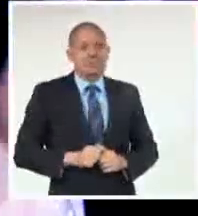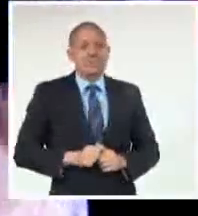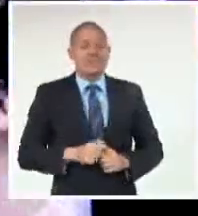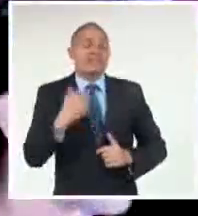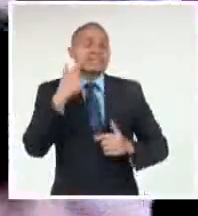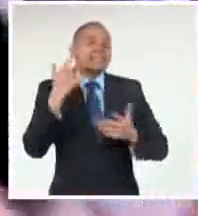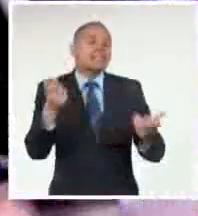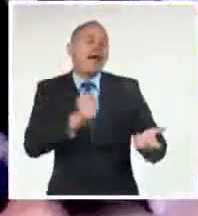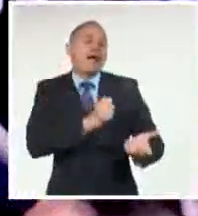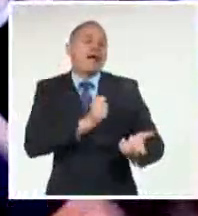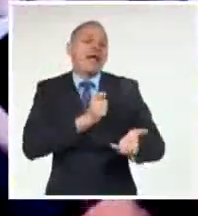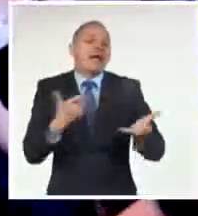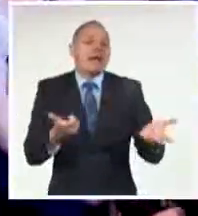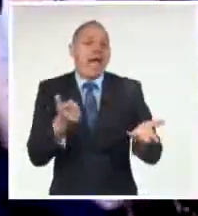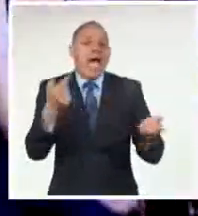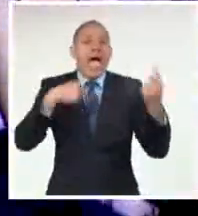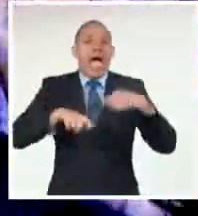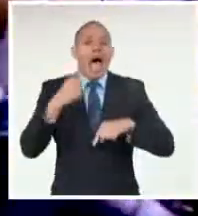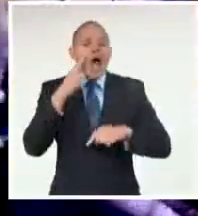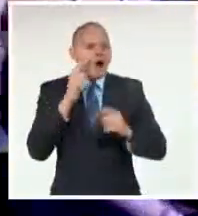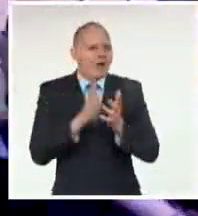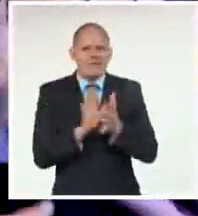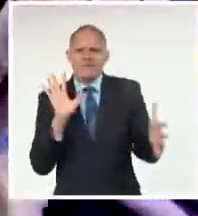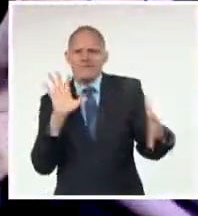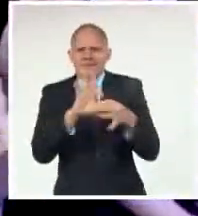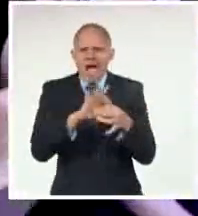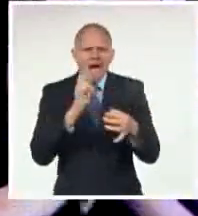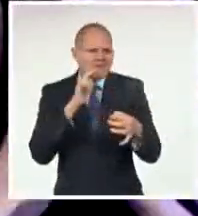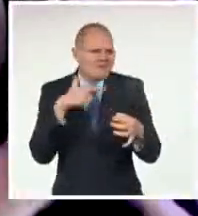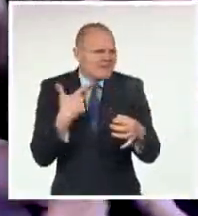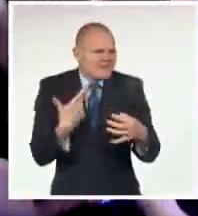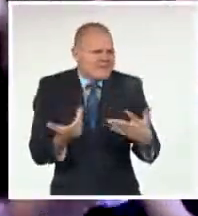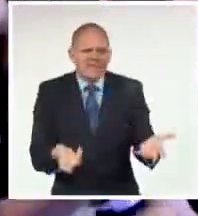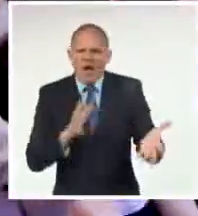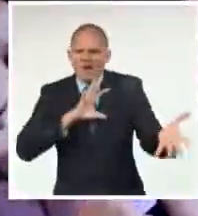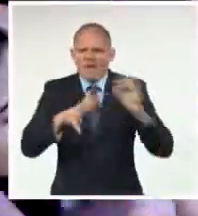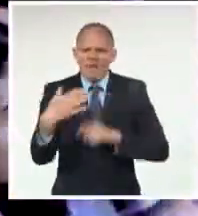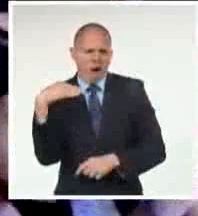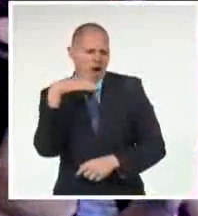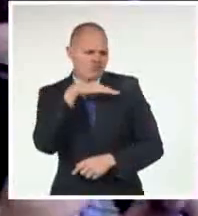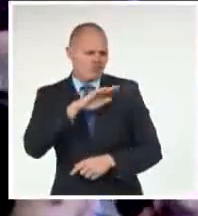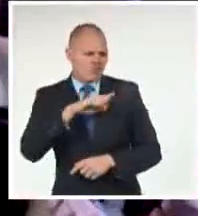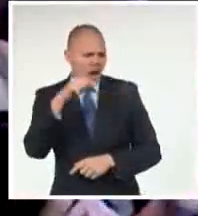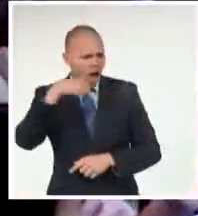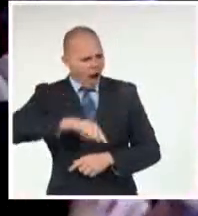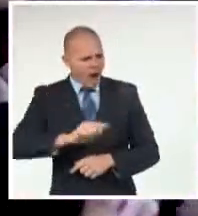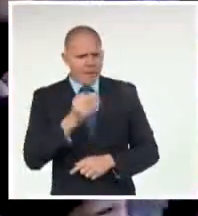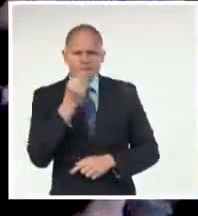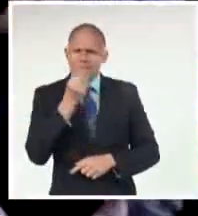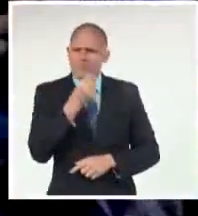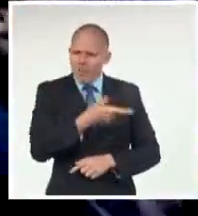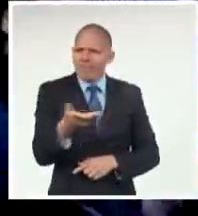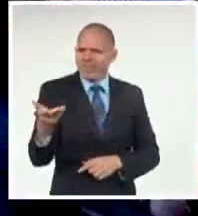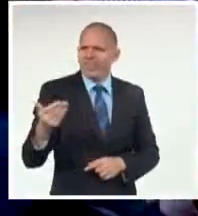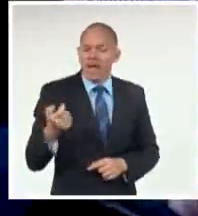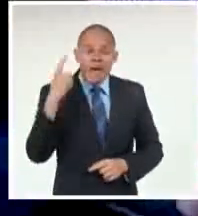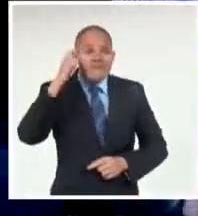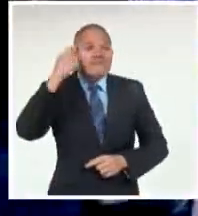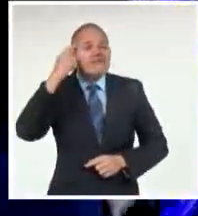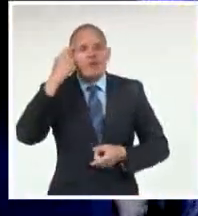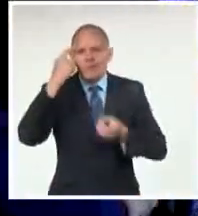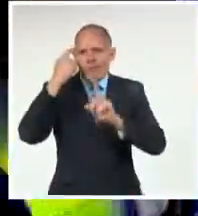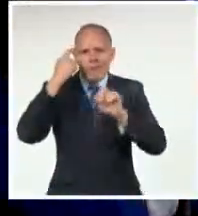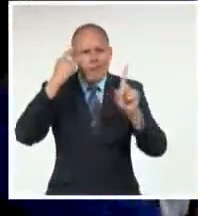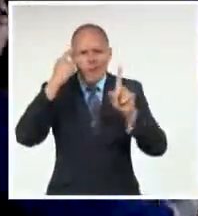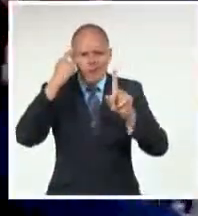Quiero encaramarme Al juego De sofisticar Lo nuevo Parece una obsesión Parece